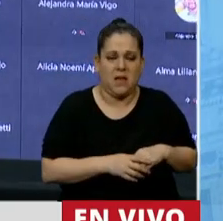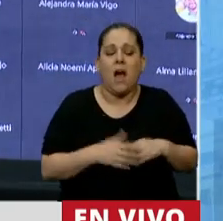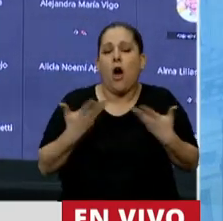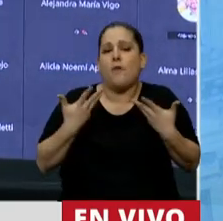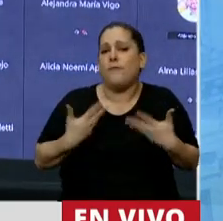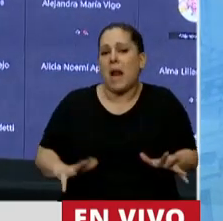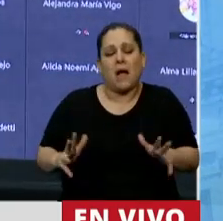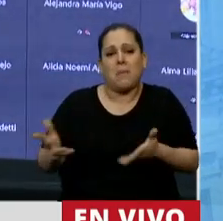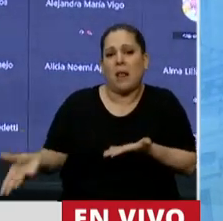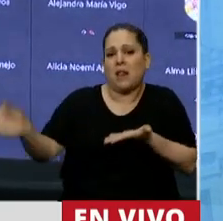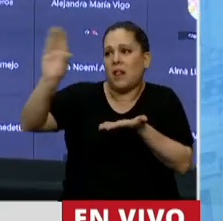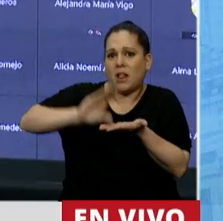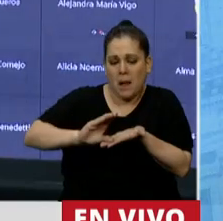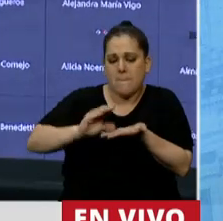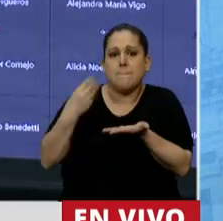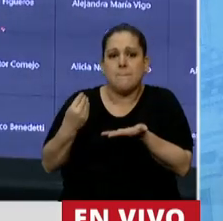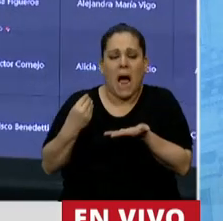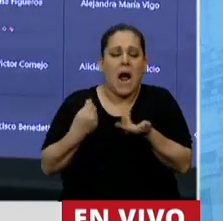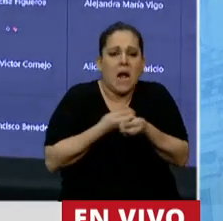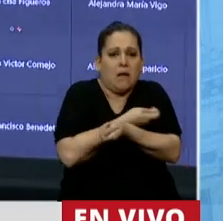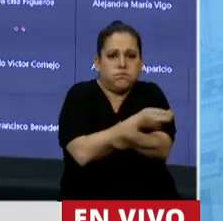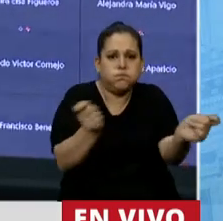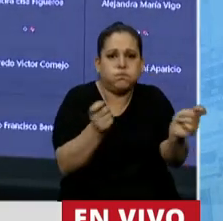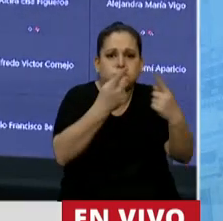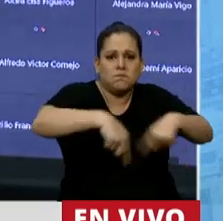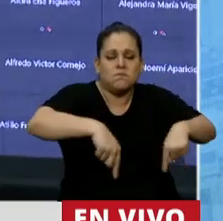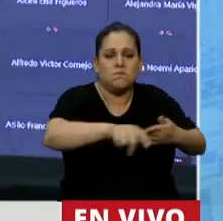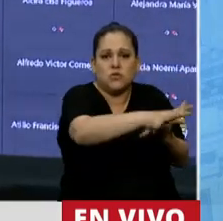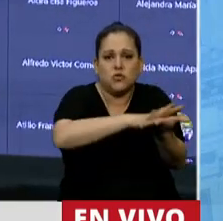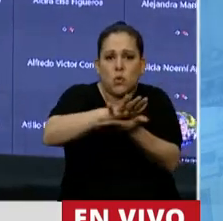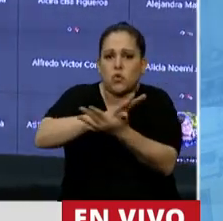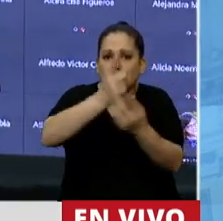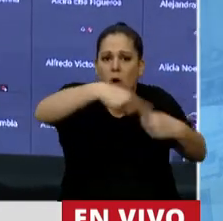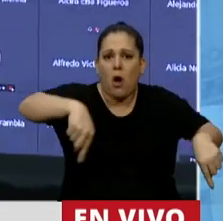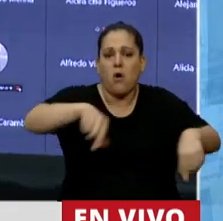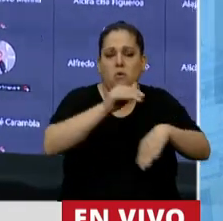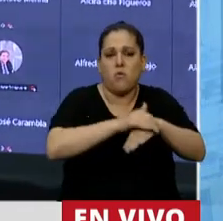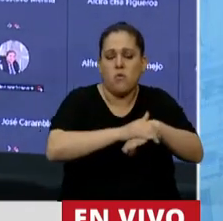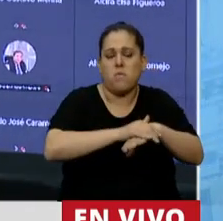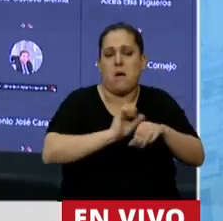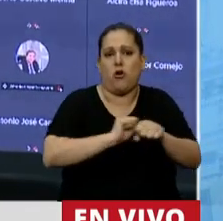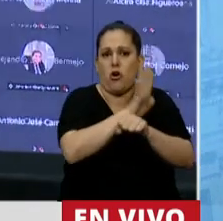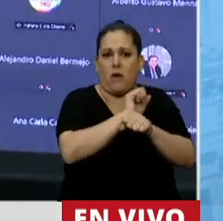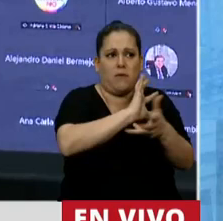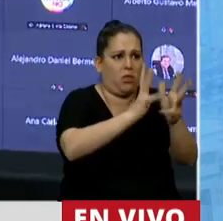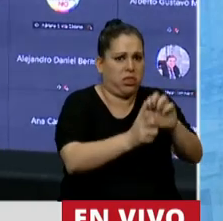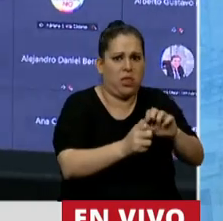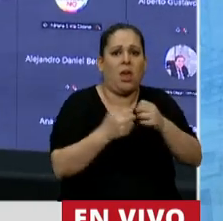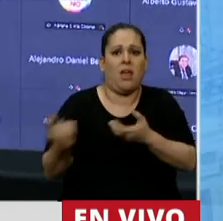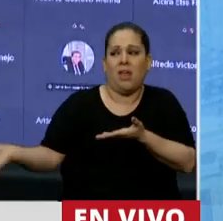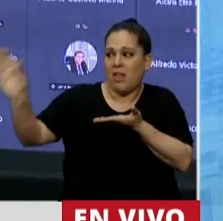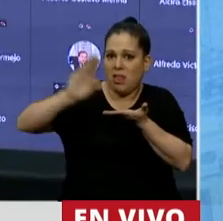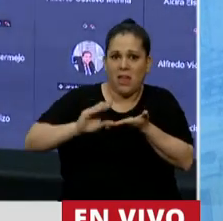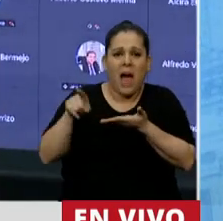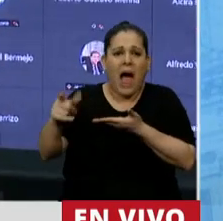y honesta que necesitamos para superar las consecuencias de esta pandemia. Les pedimos poner un poquito, solo un